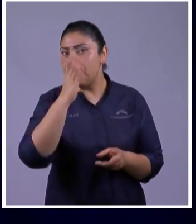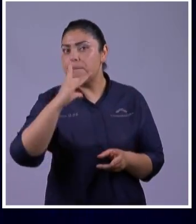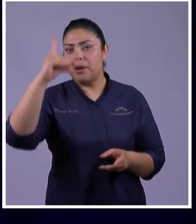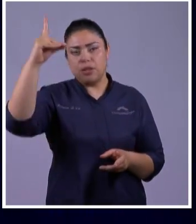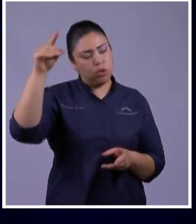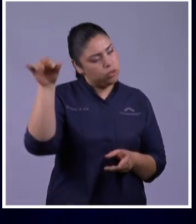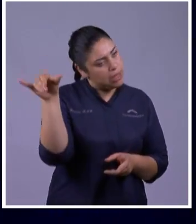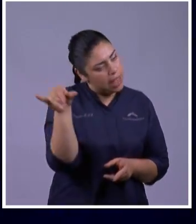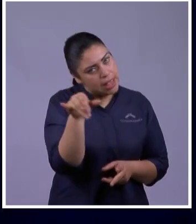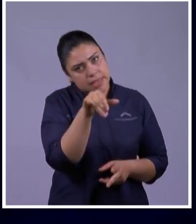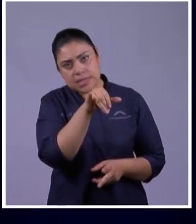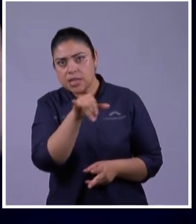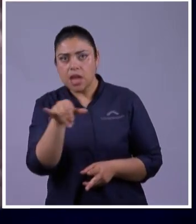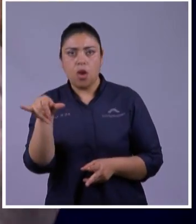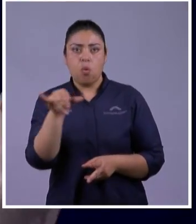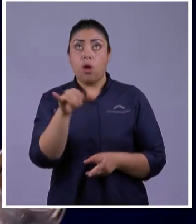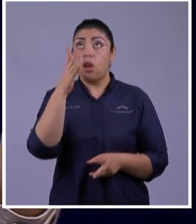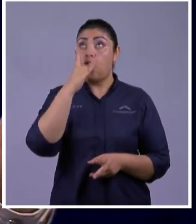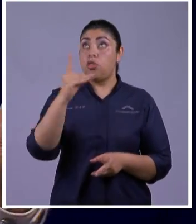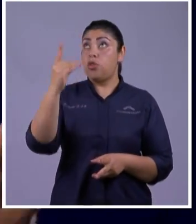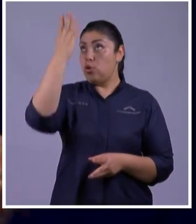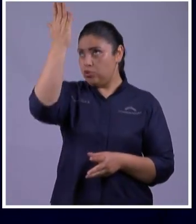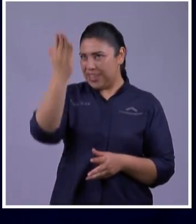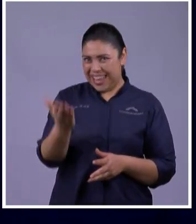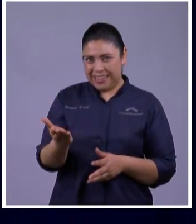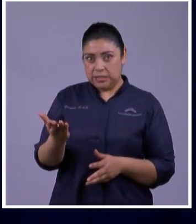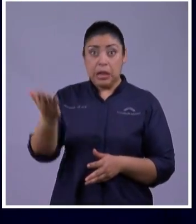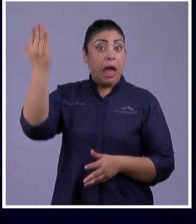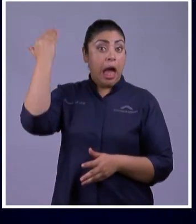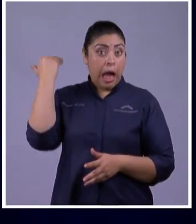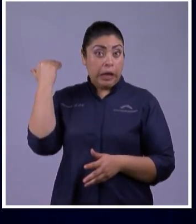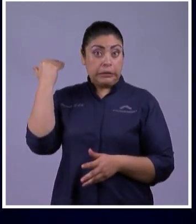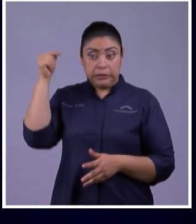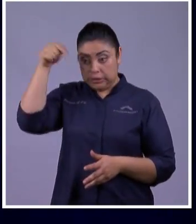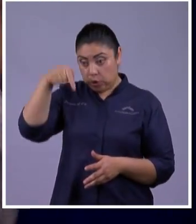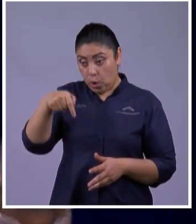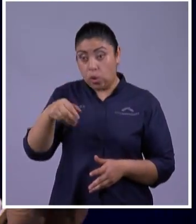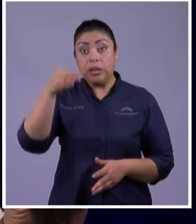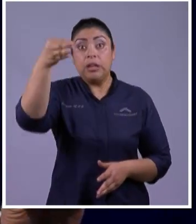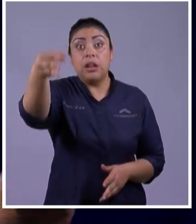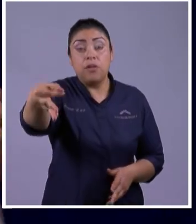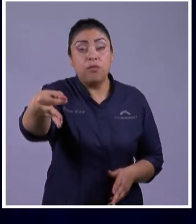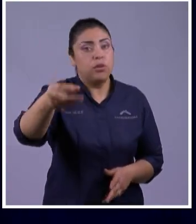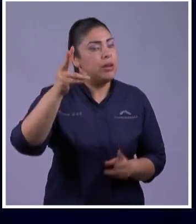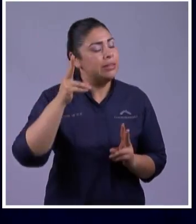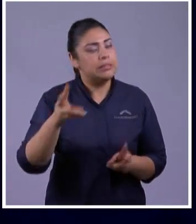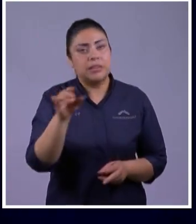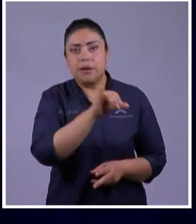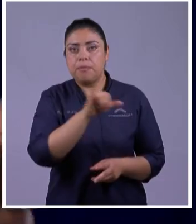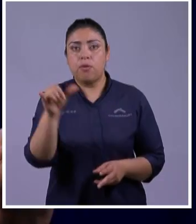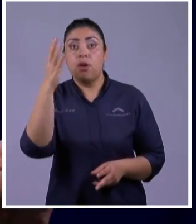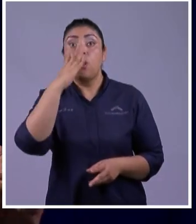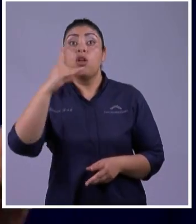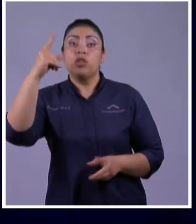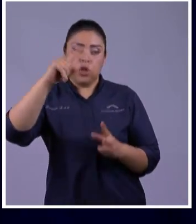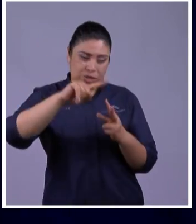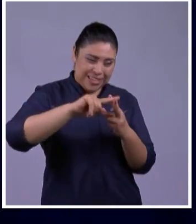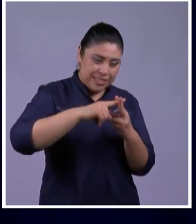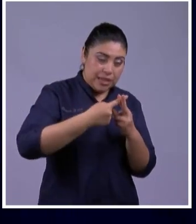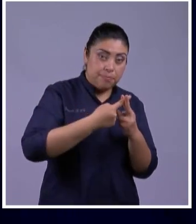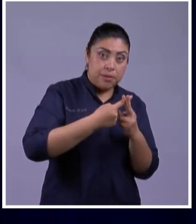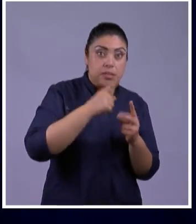El que es El que era El que habrá De venir El alfa Y la omega El principio